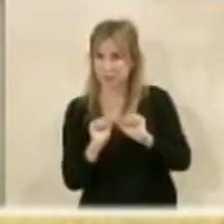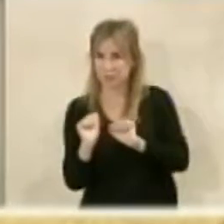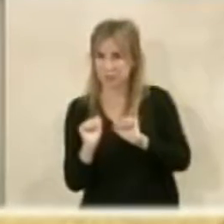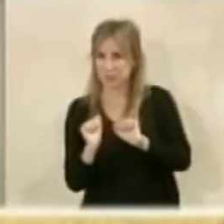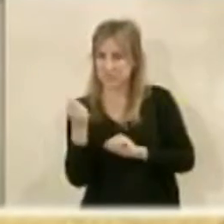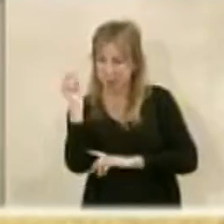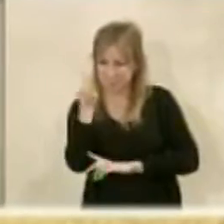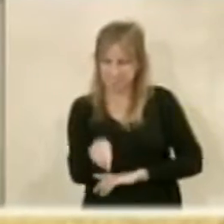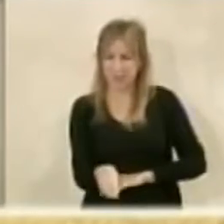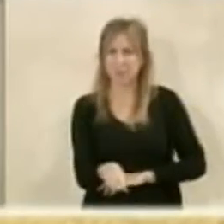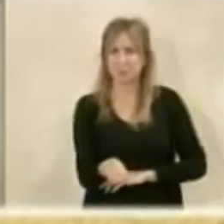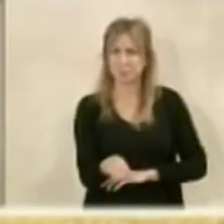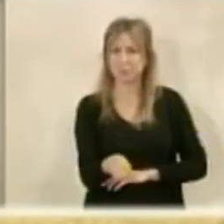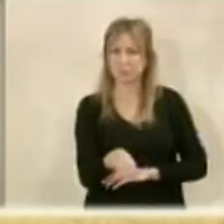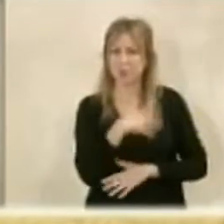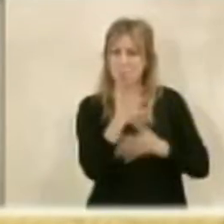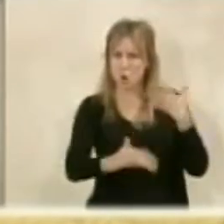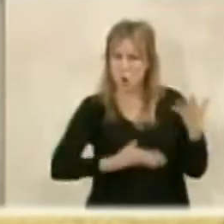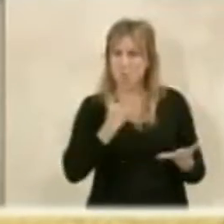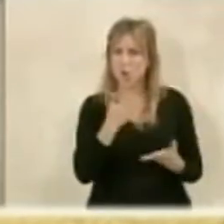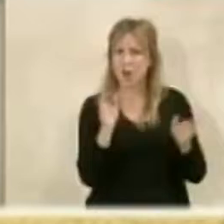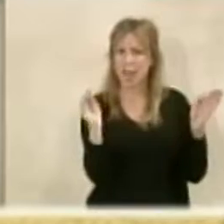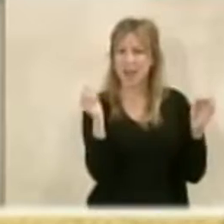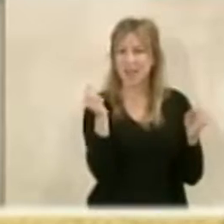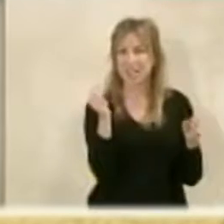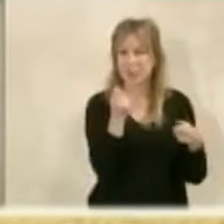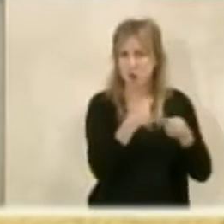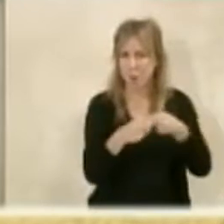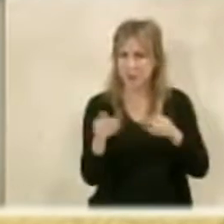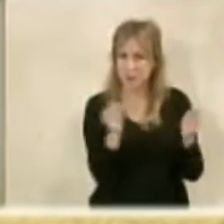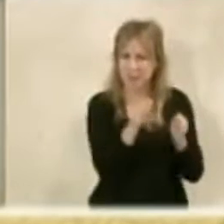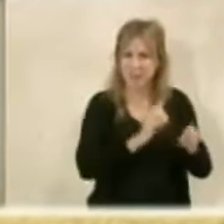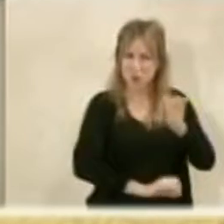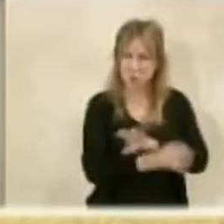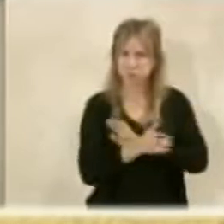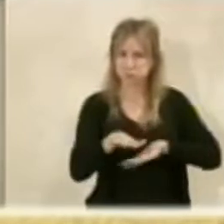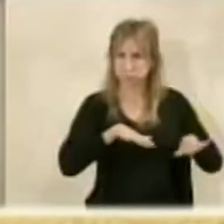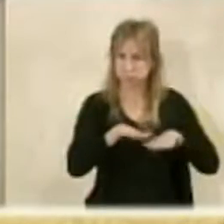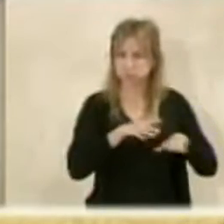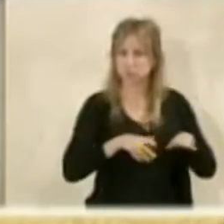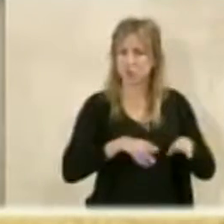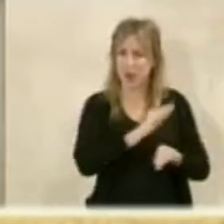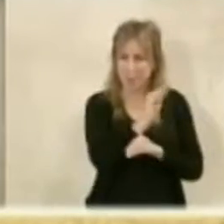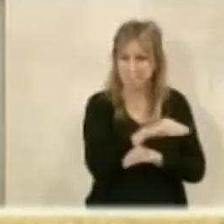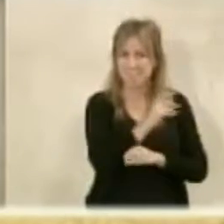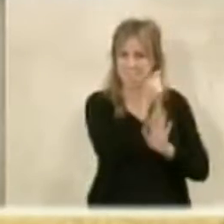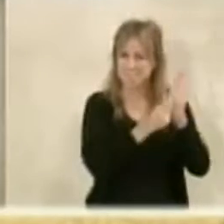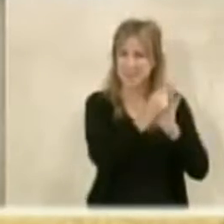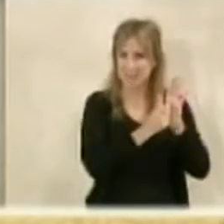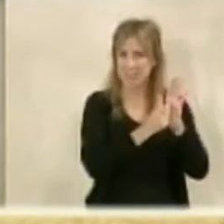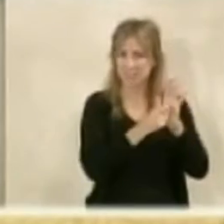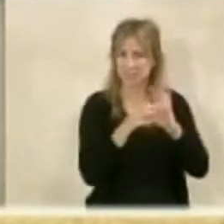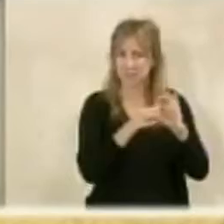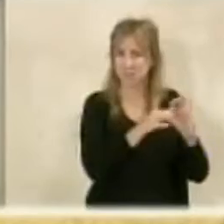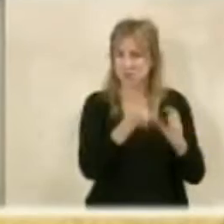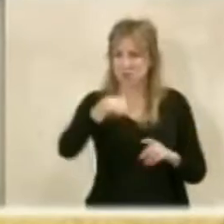las medidas para promocionar el pequeño comercio, creo que por parte de las consejeras responsables se está haciendo